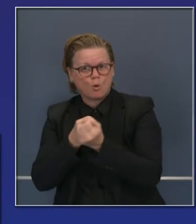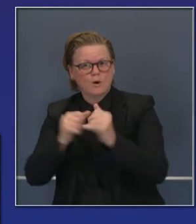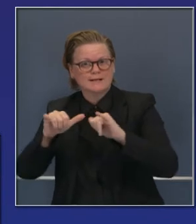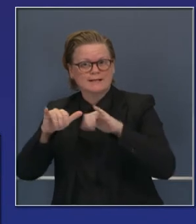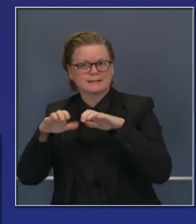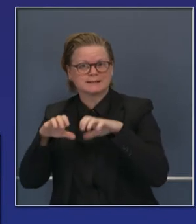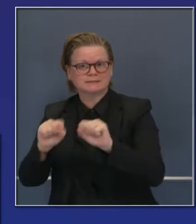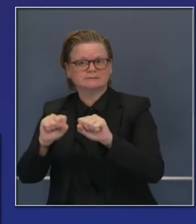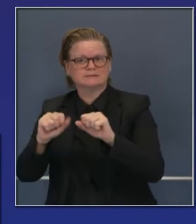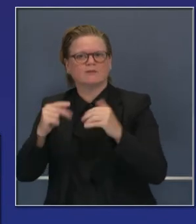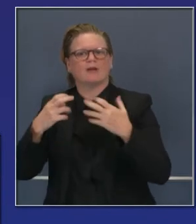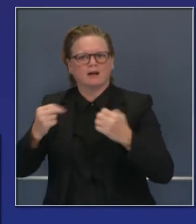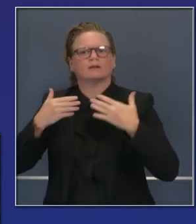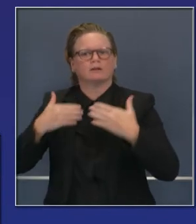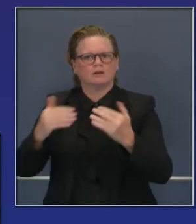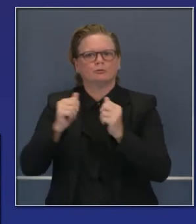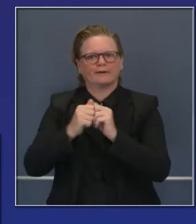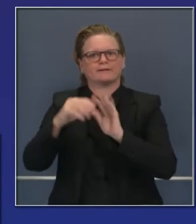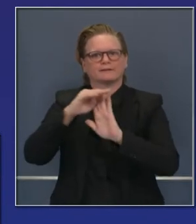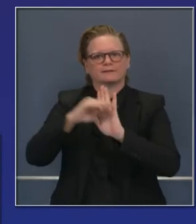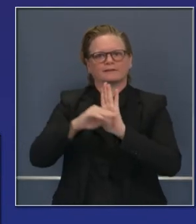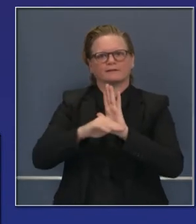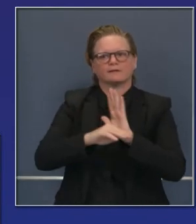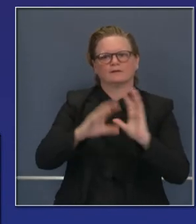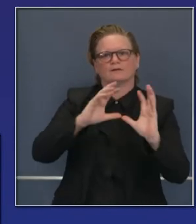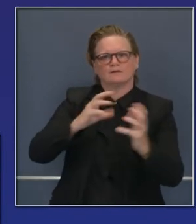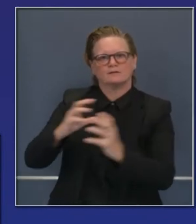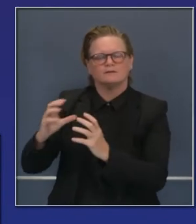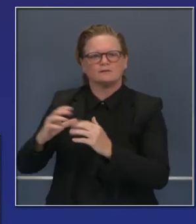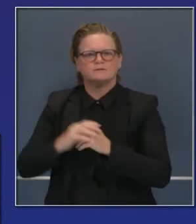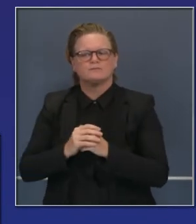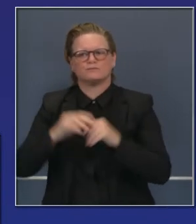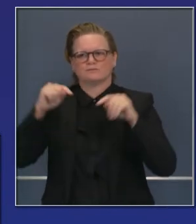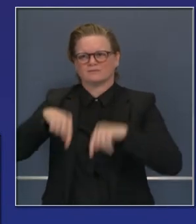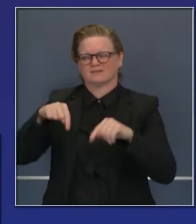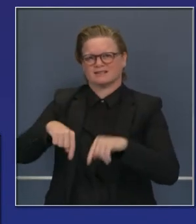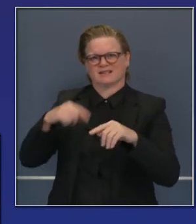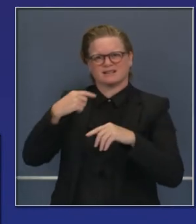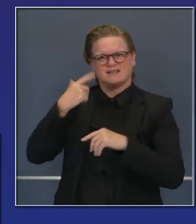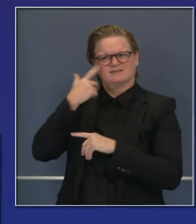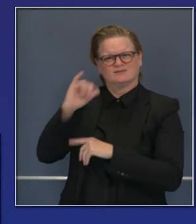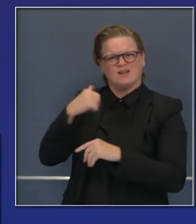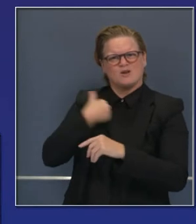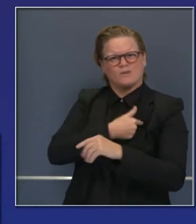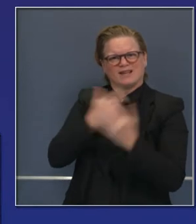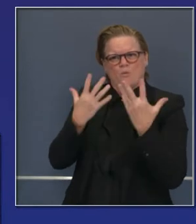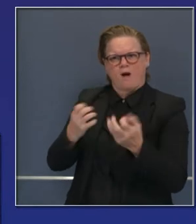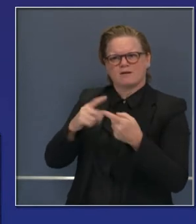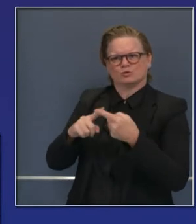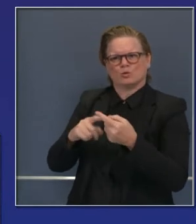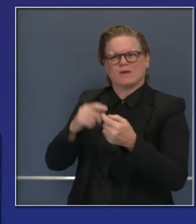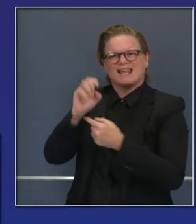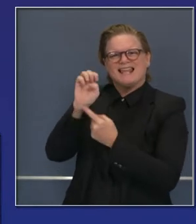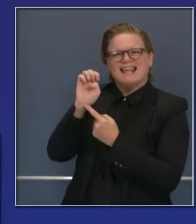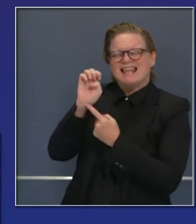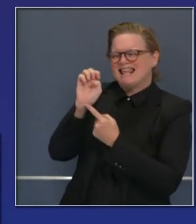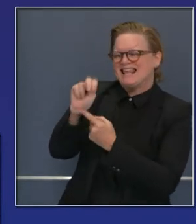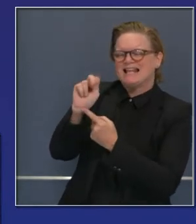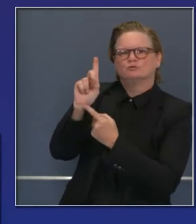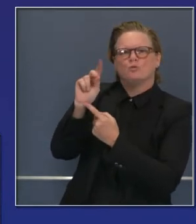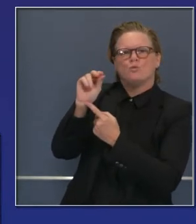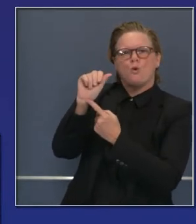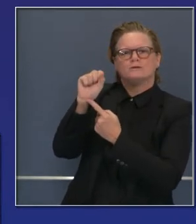personas que parecen californianos, hablan los idiomas que hablamos en California, que esto es realmente algo seguro que ellos